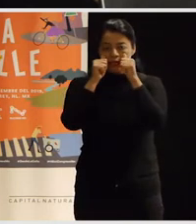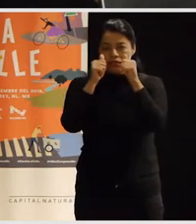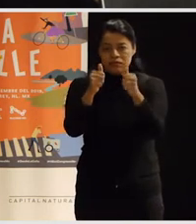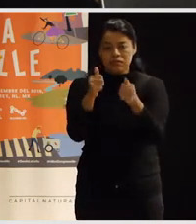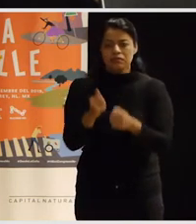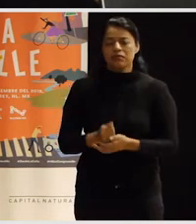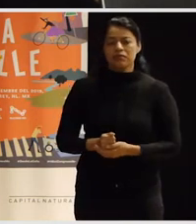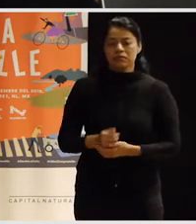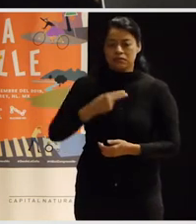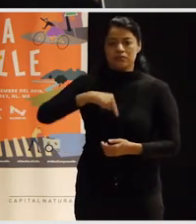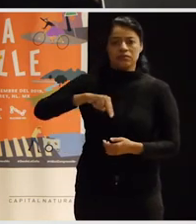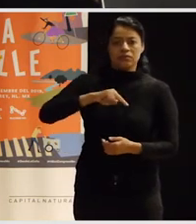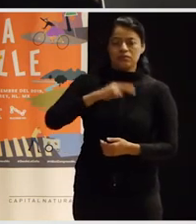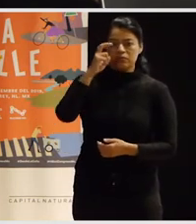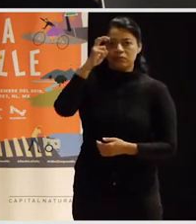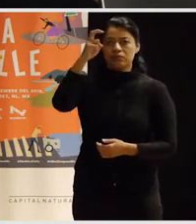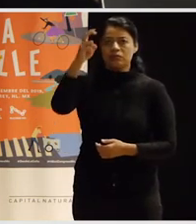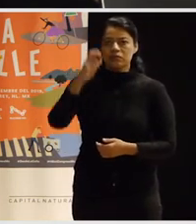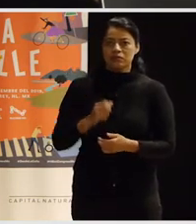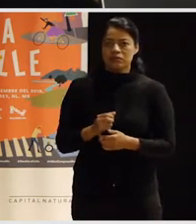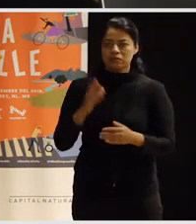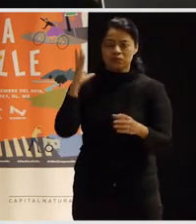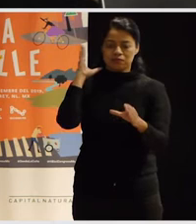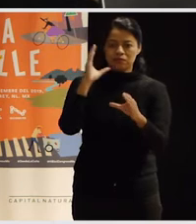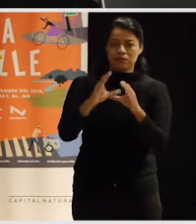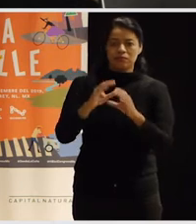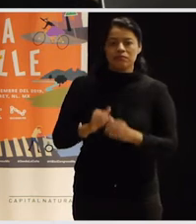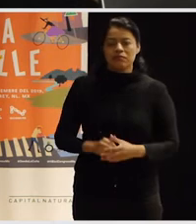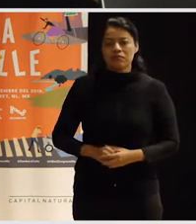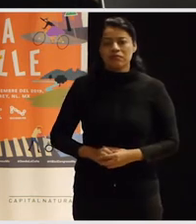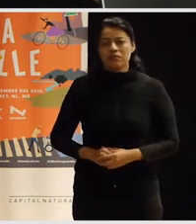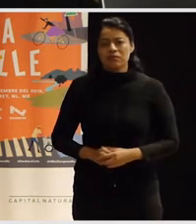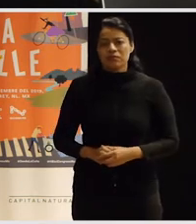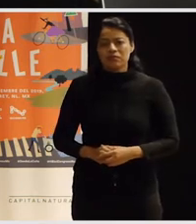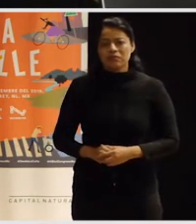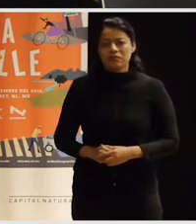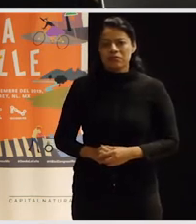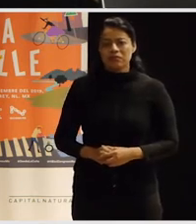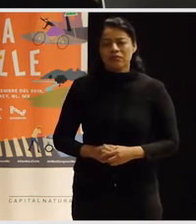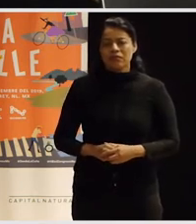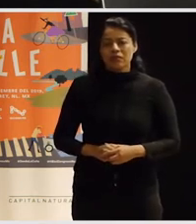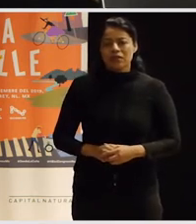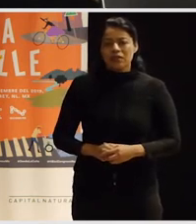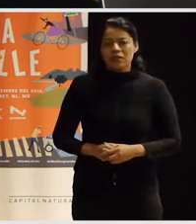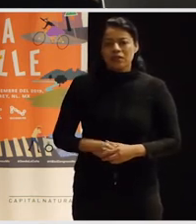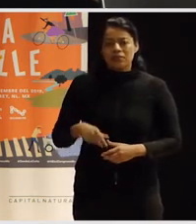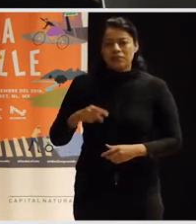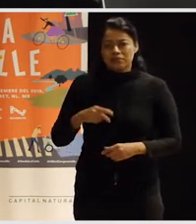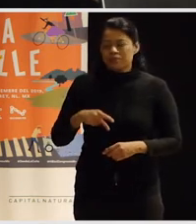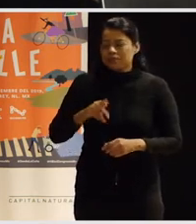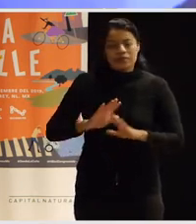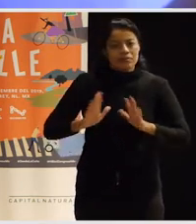que nuestras aspiraciones se vayan concretando. Bueno, para no perder